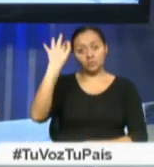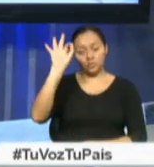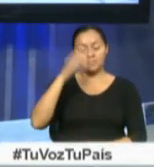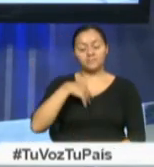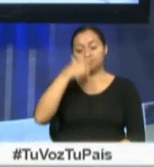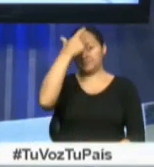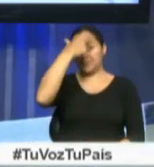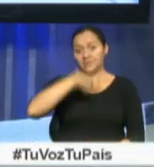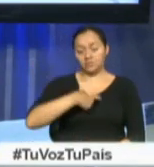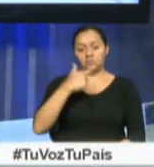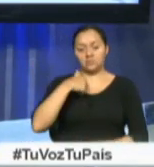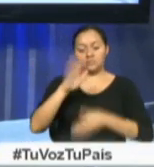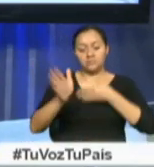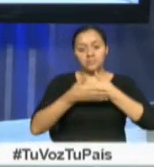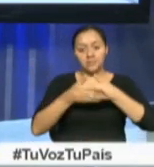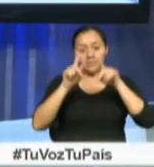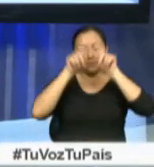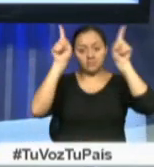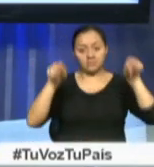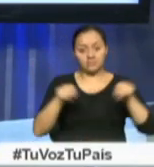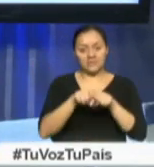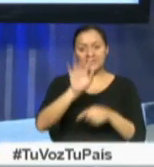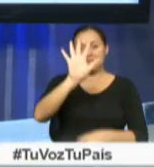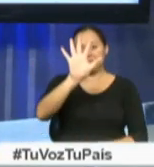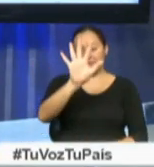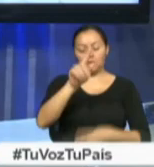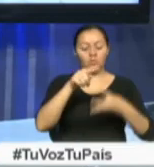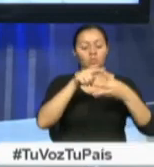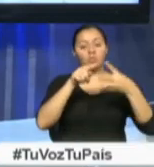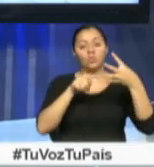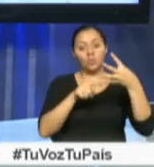El convenio entre Yacha Tech.